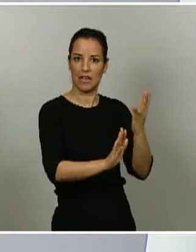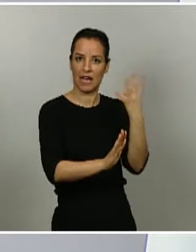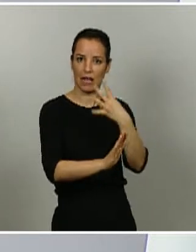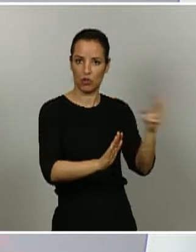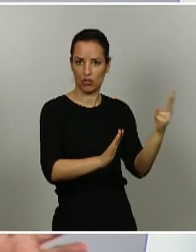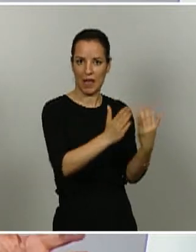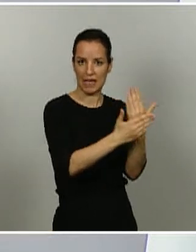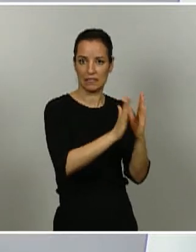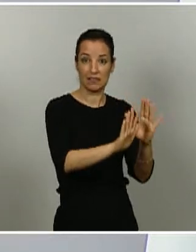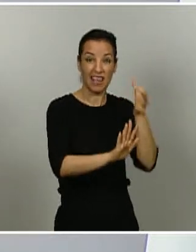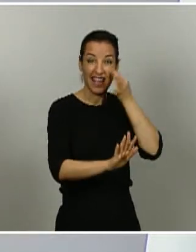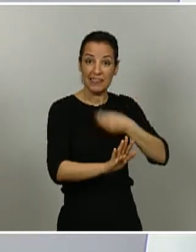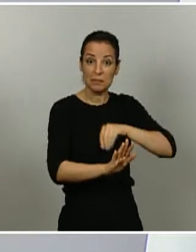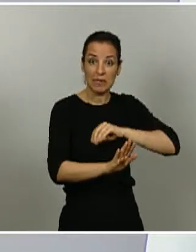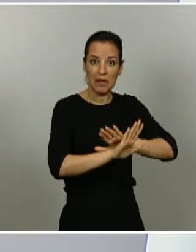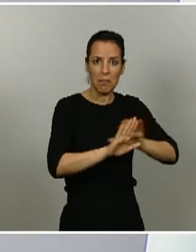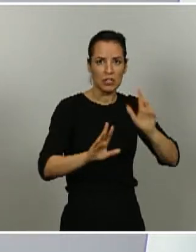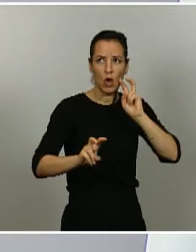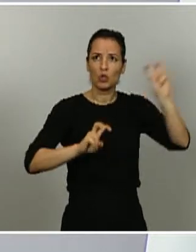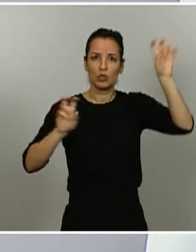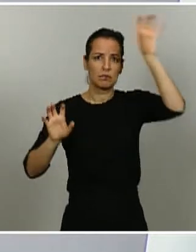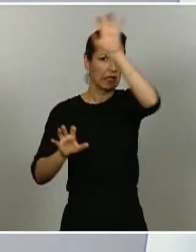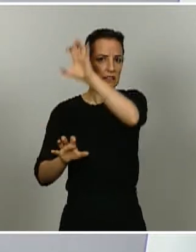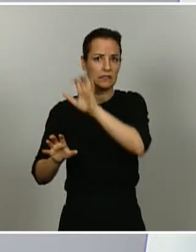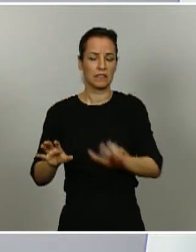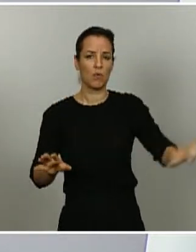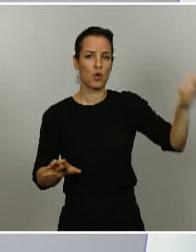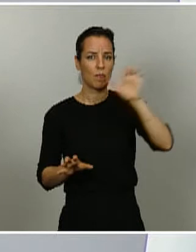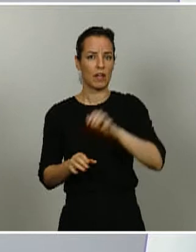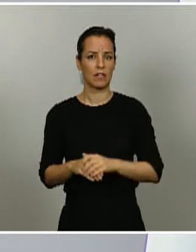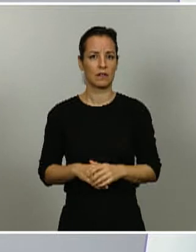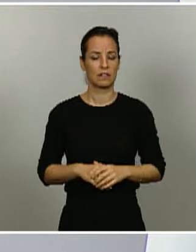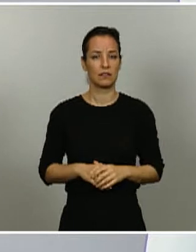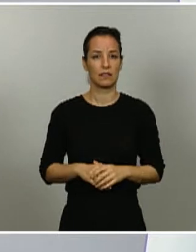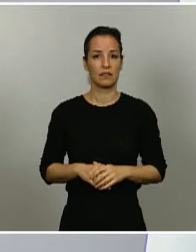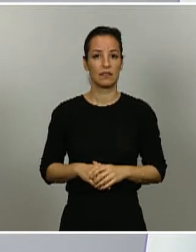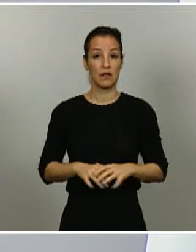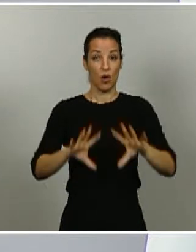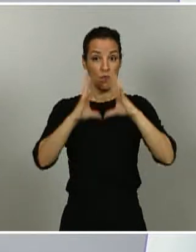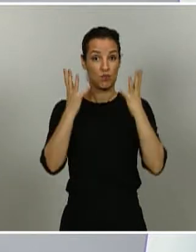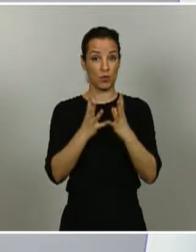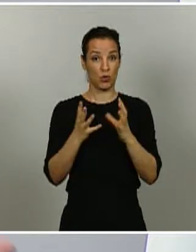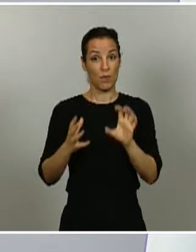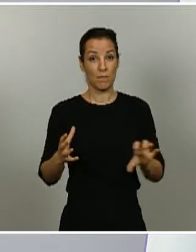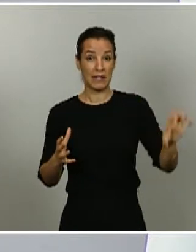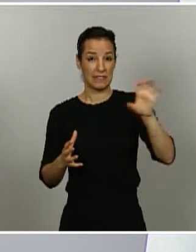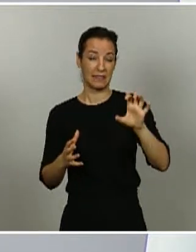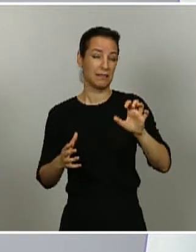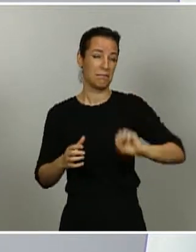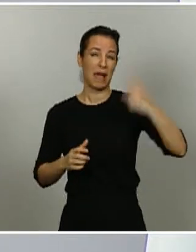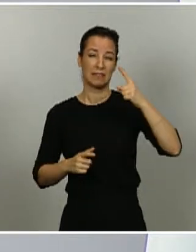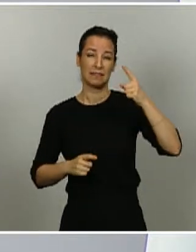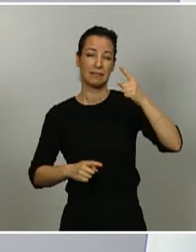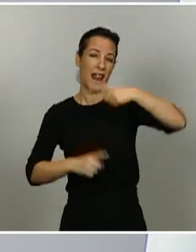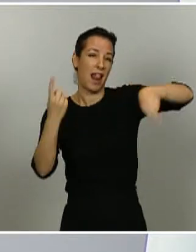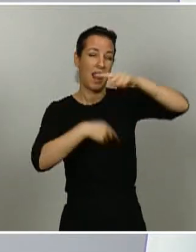en el contexto europeo. España es un país que tiene... están los cinco países del mundo con más tránsito de personas, Estados Unidos, Francia,